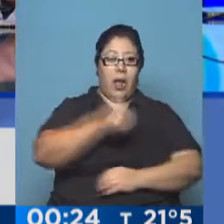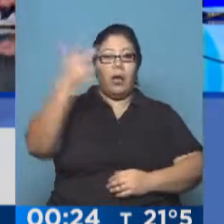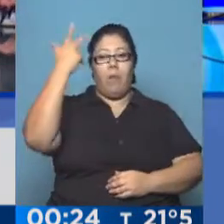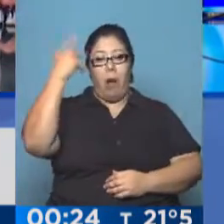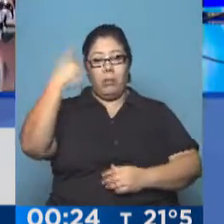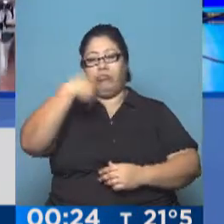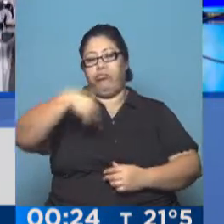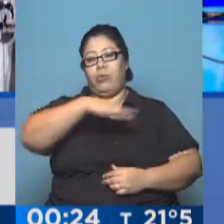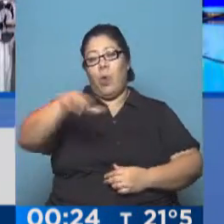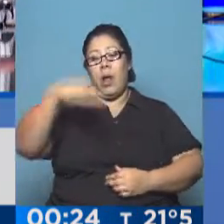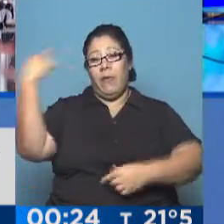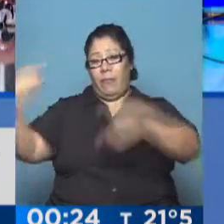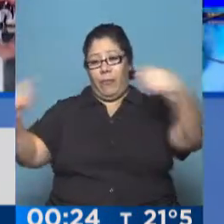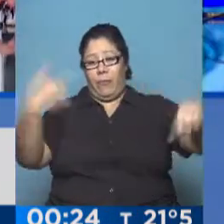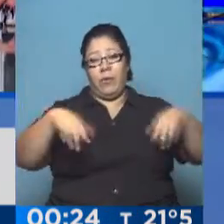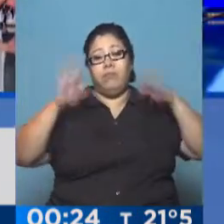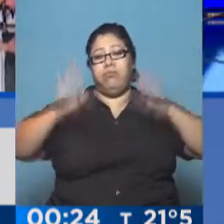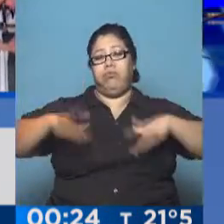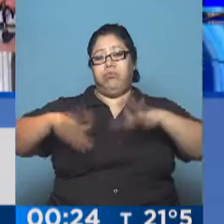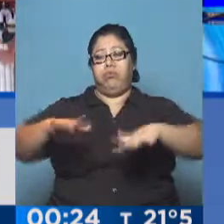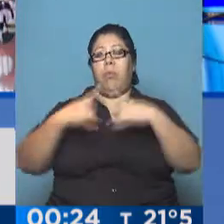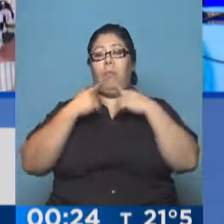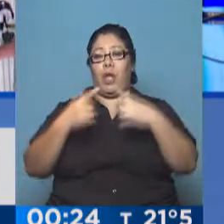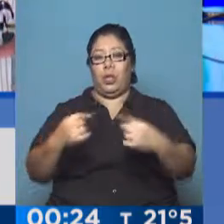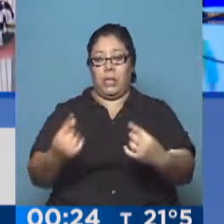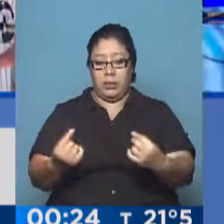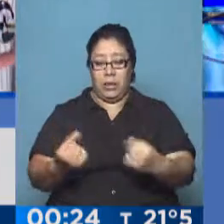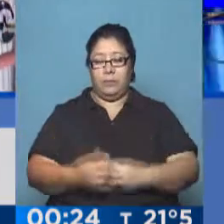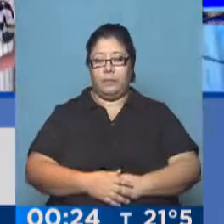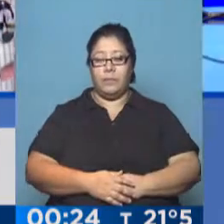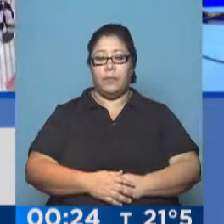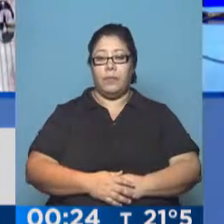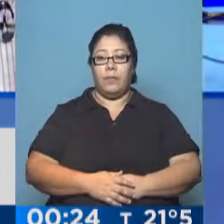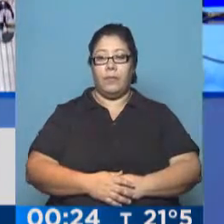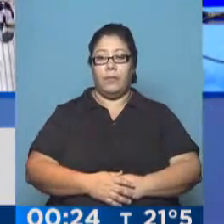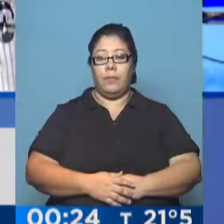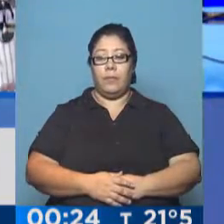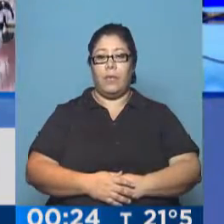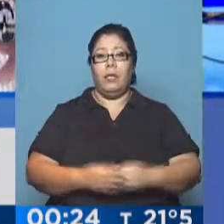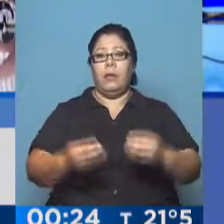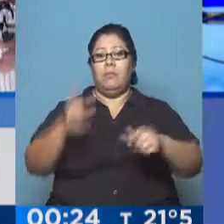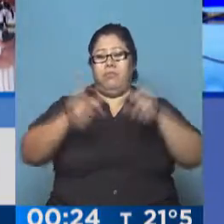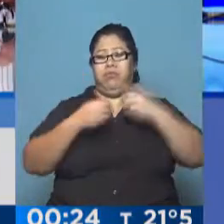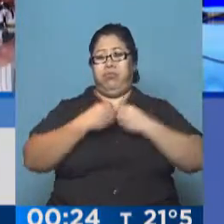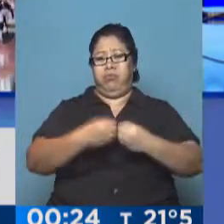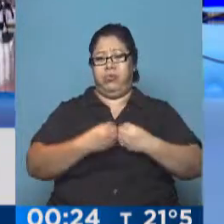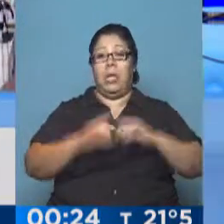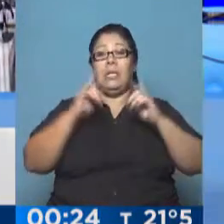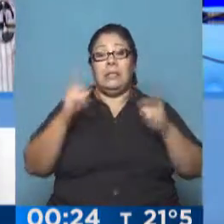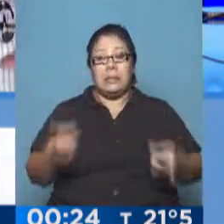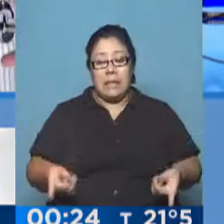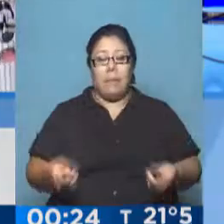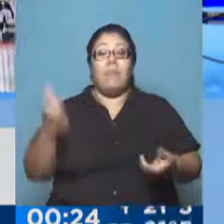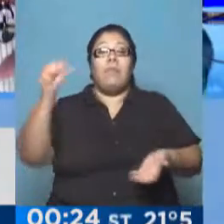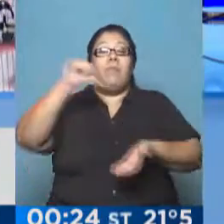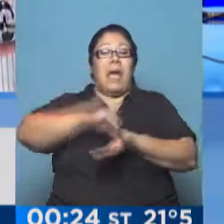unas protestas que, más allá de la valoración que uno puede hacer de esas protestas, fueron sin dudas muy masivas. Es difícil también estimarlo porque Brasil